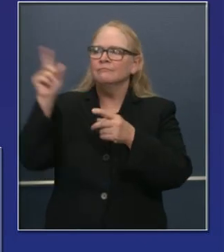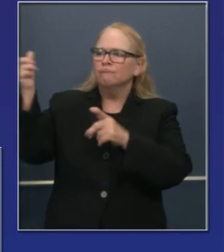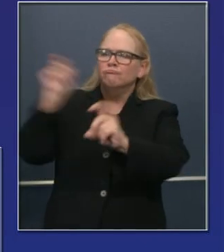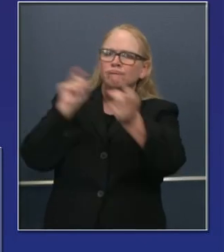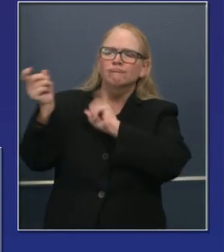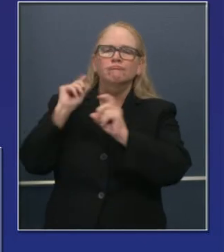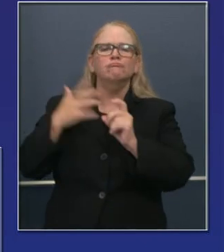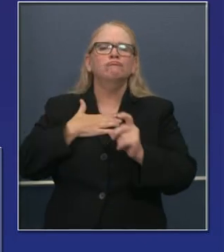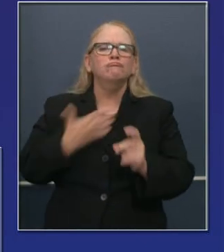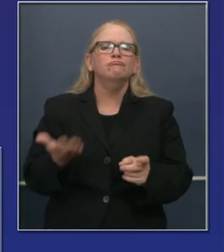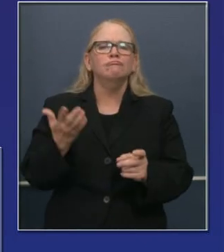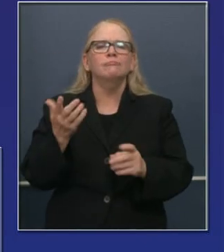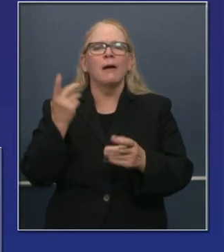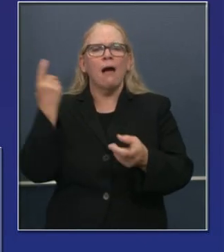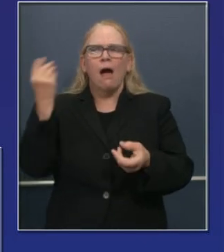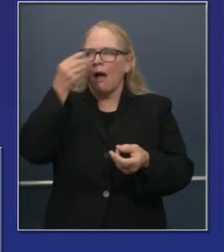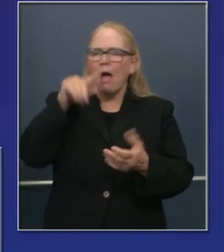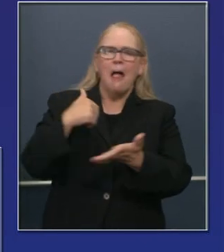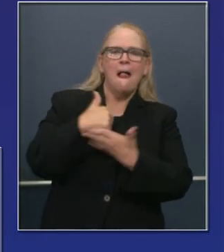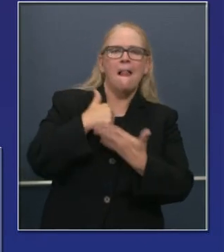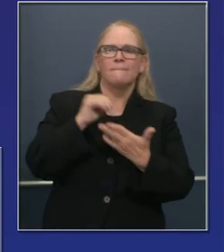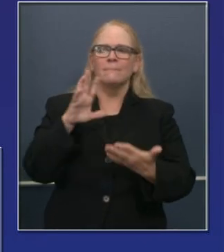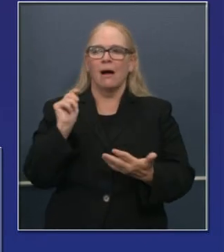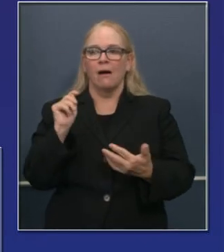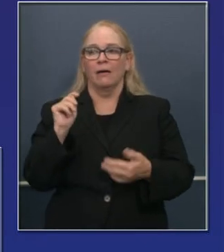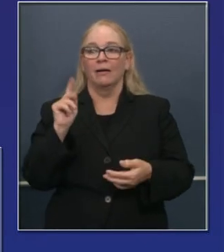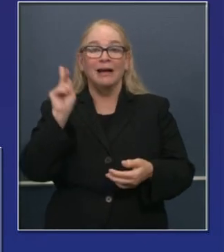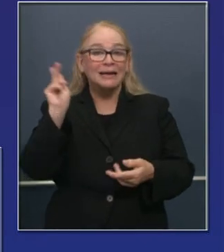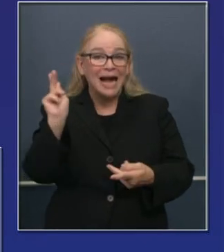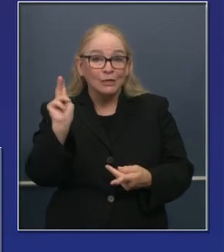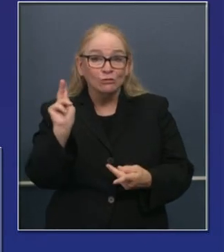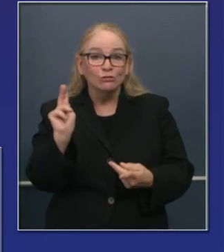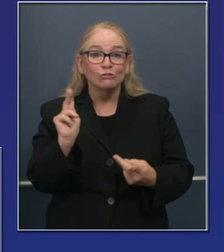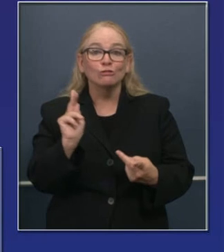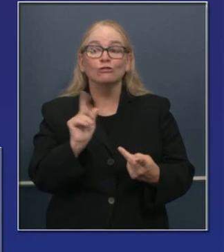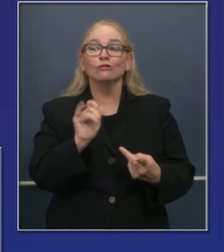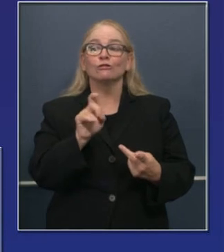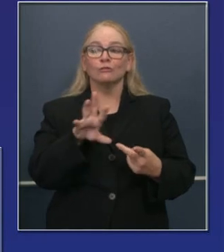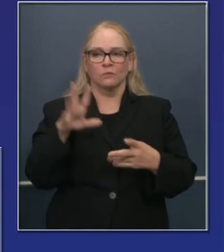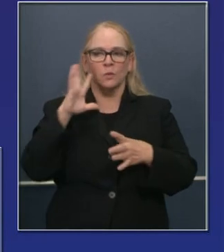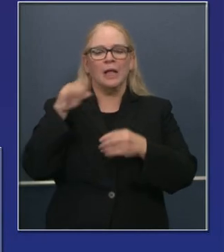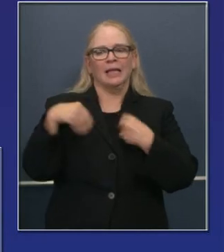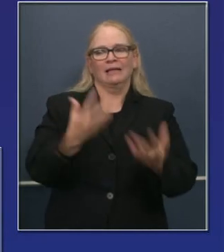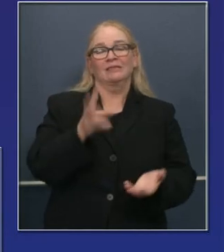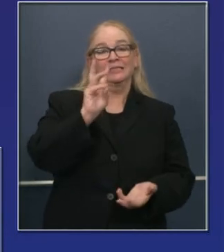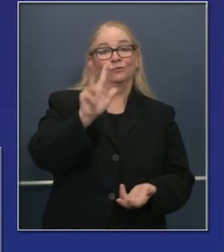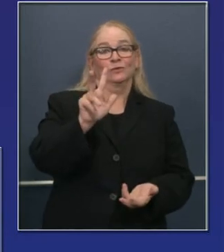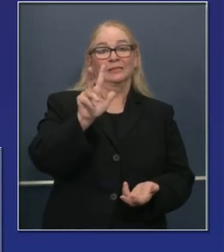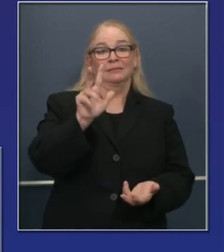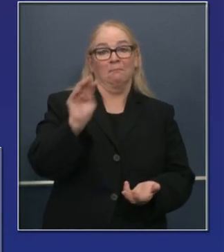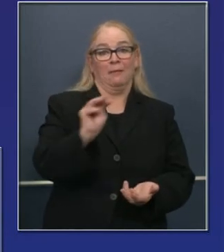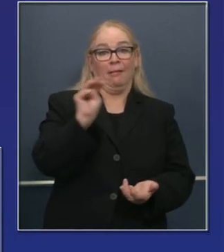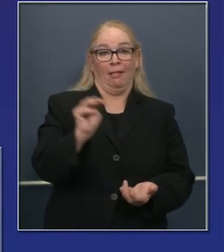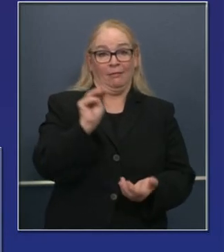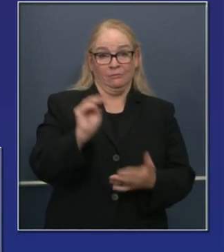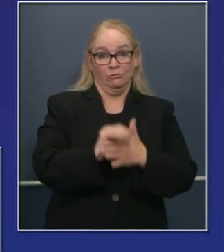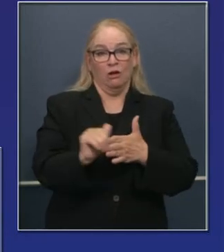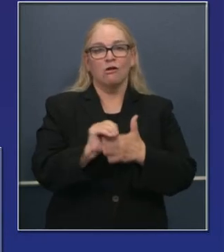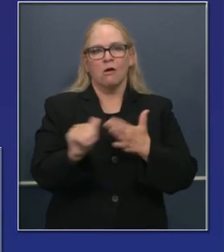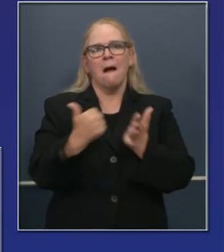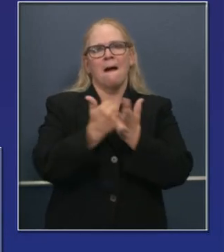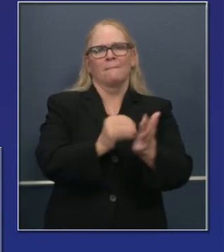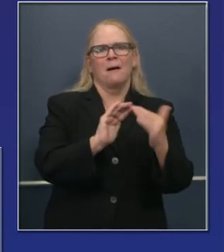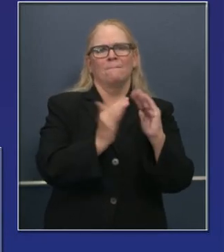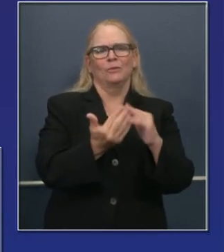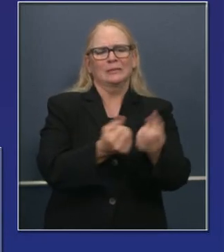anunciando un esfuerzo filantrópico encabezado por Kaiser que proporciona 63 millones de dólares en subvenciones